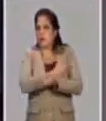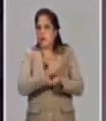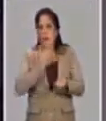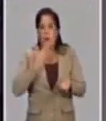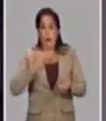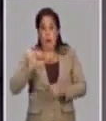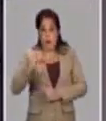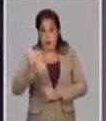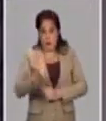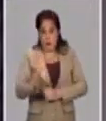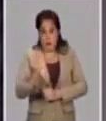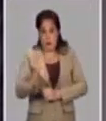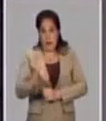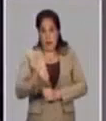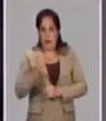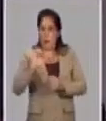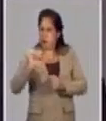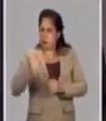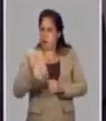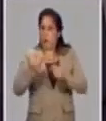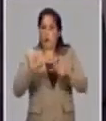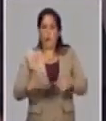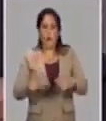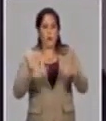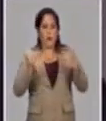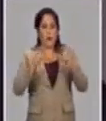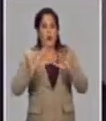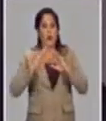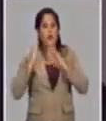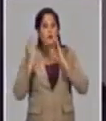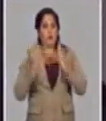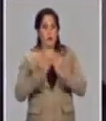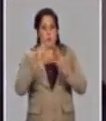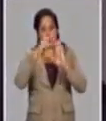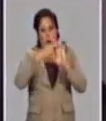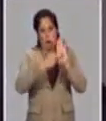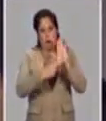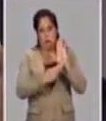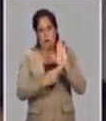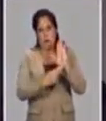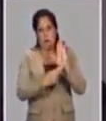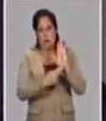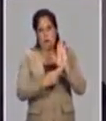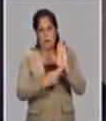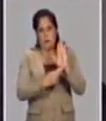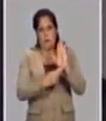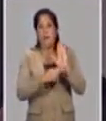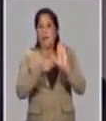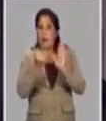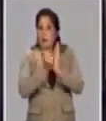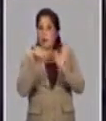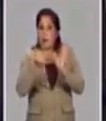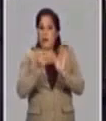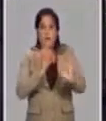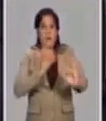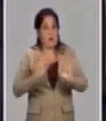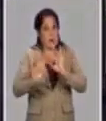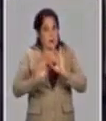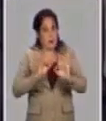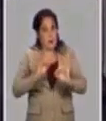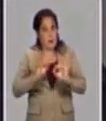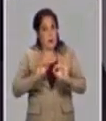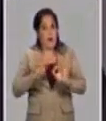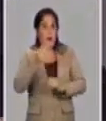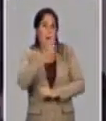o ha exigido de manera estricta el cumplimiento de todas las regulaciones, de manera de, ante todo, garantizar la